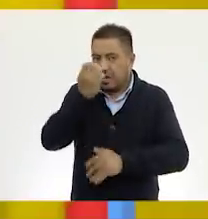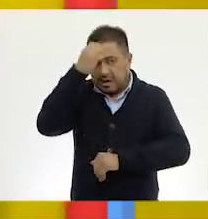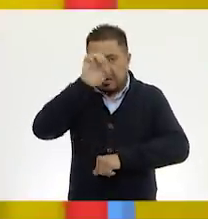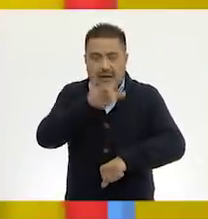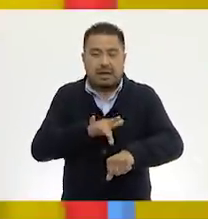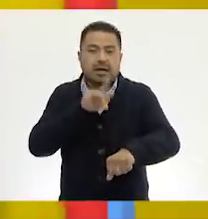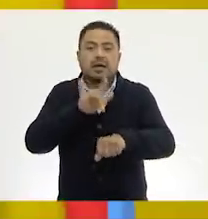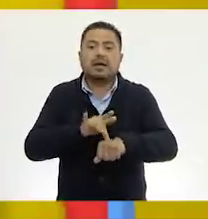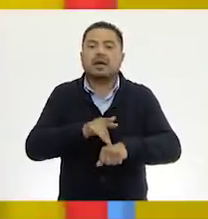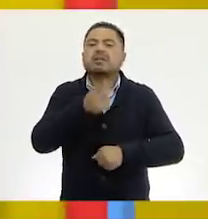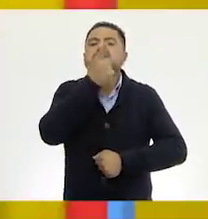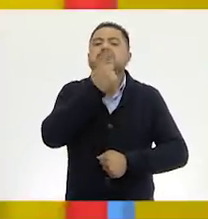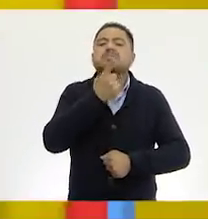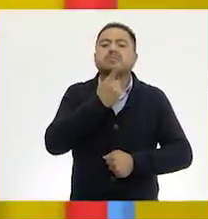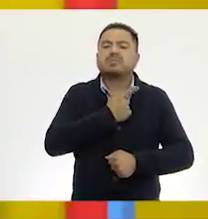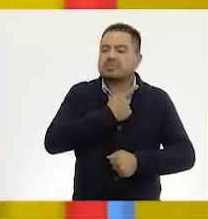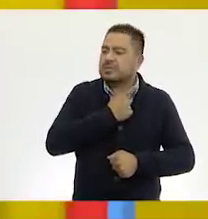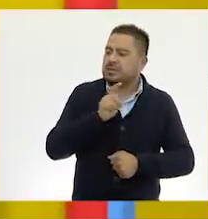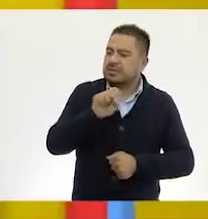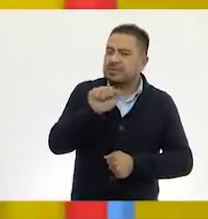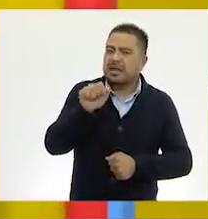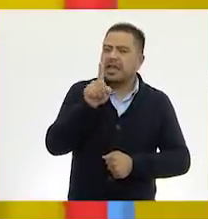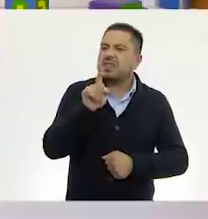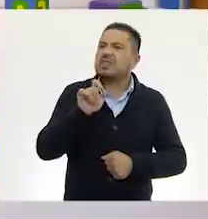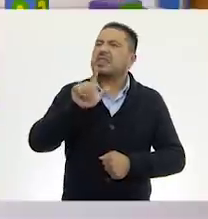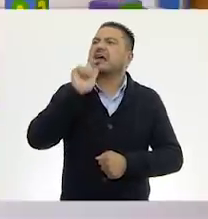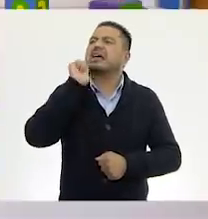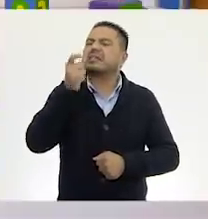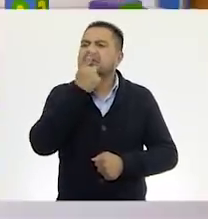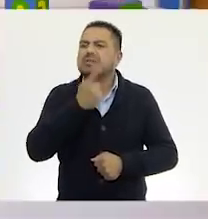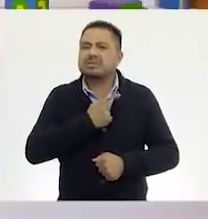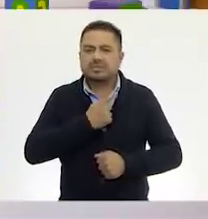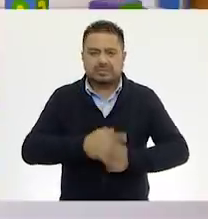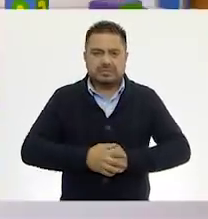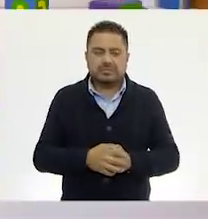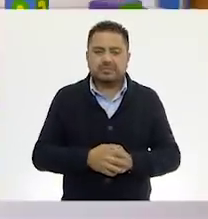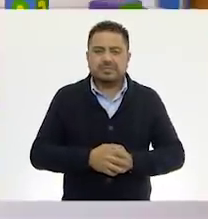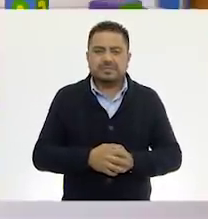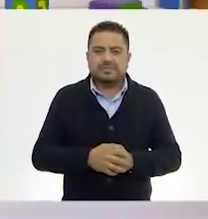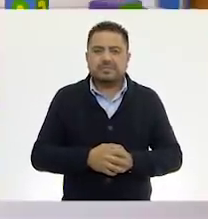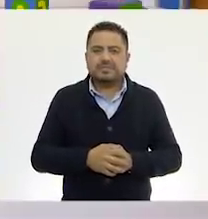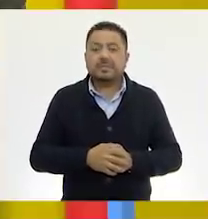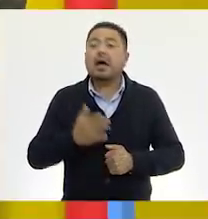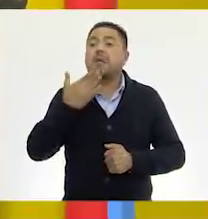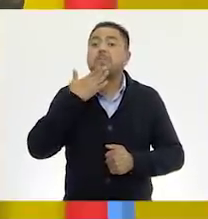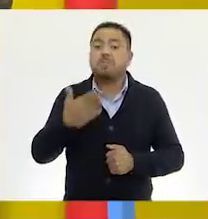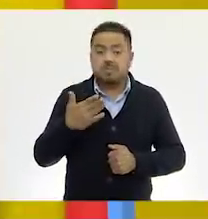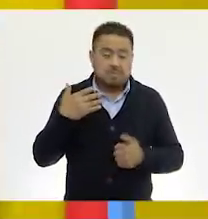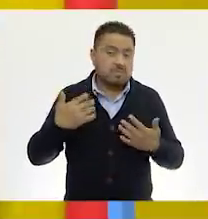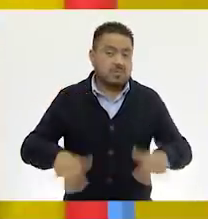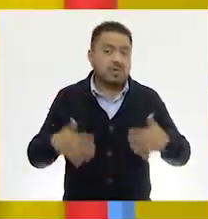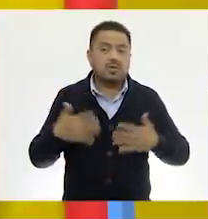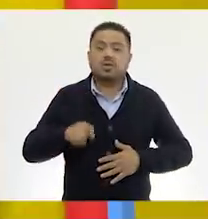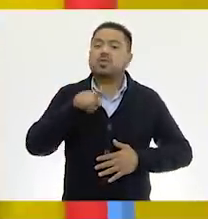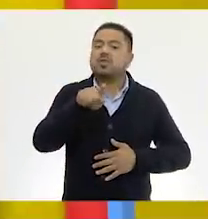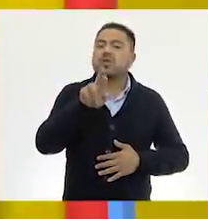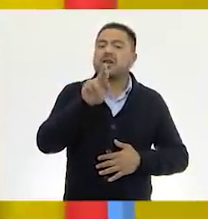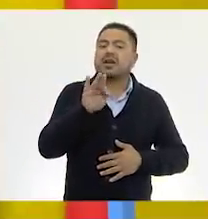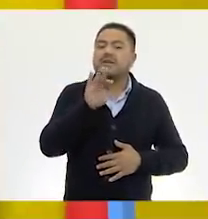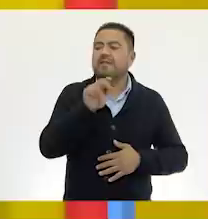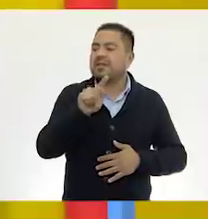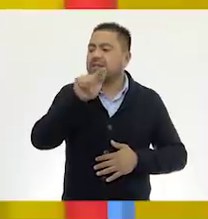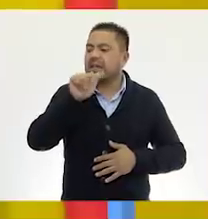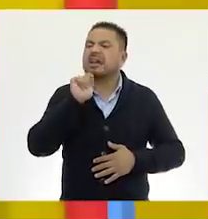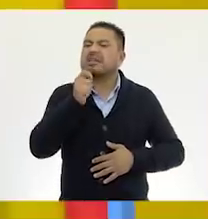para todos. ¿Qué nos dices tú, Sabdielito? Ah, muy bien. Muy bien. Tú, Rafita, ¿qué dices?